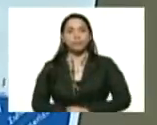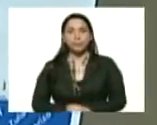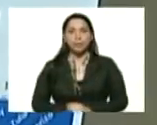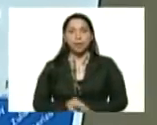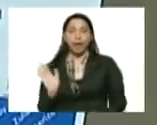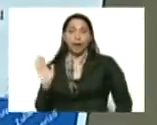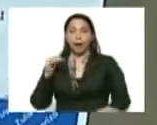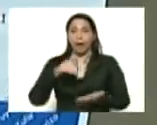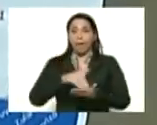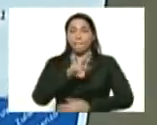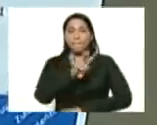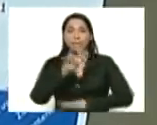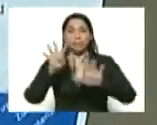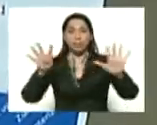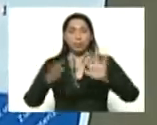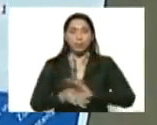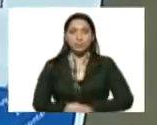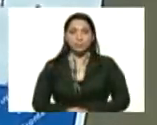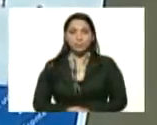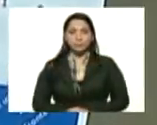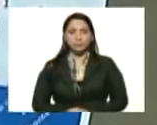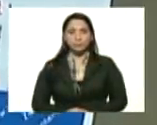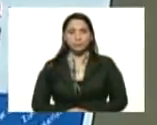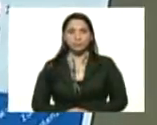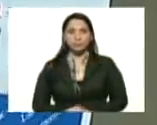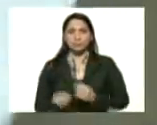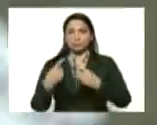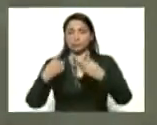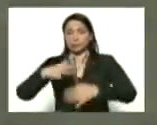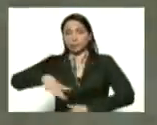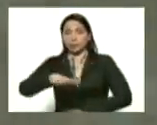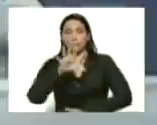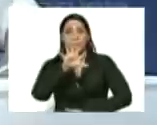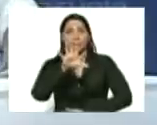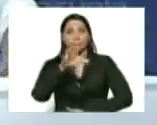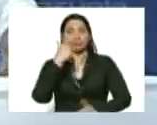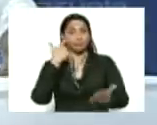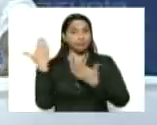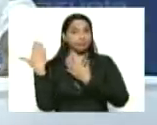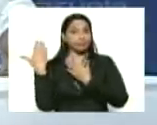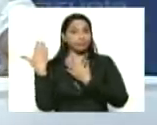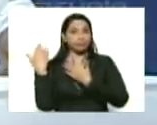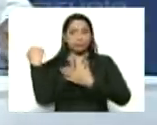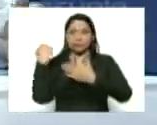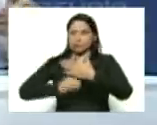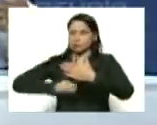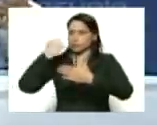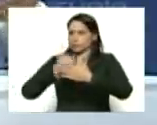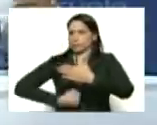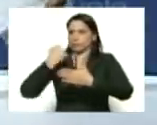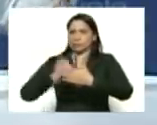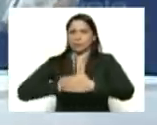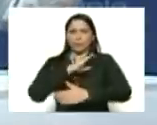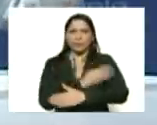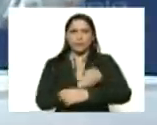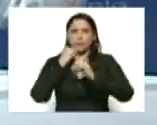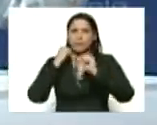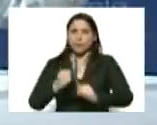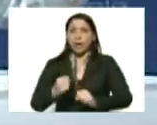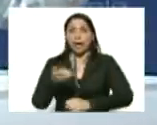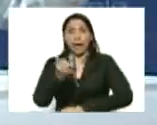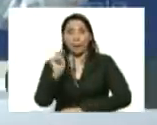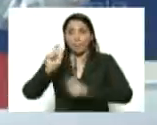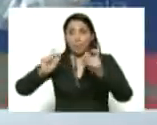Aragua 29. Y ahí está el país, pues, batallando, batallando. Aquí están los recuperados